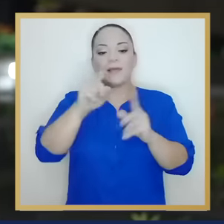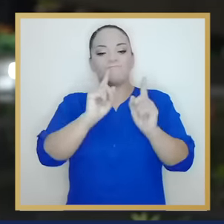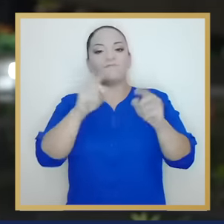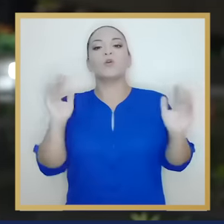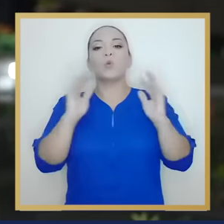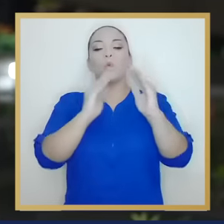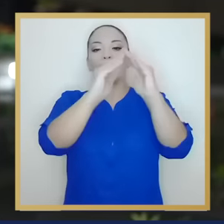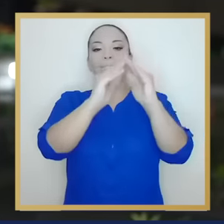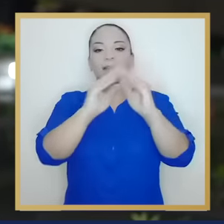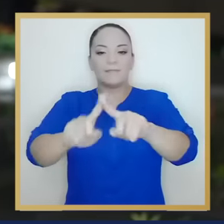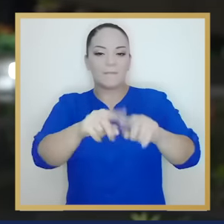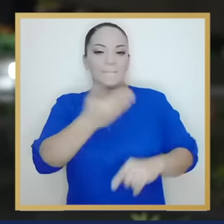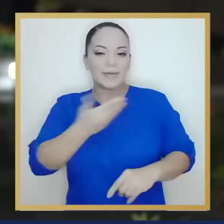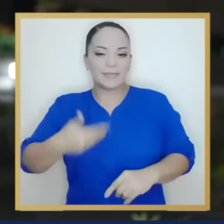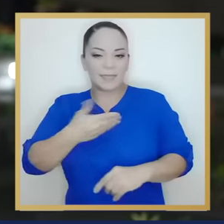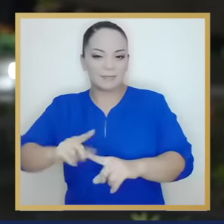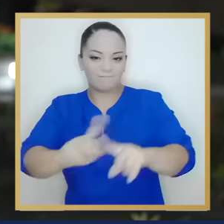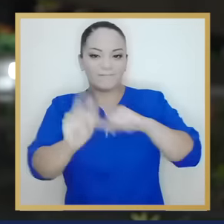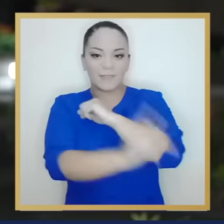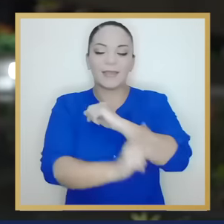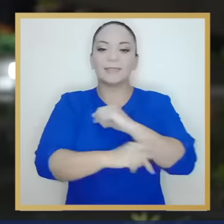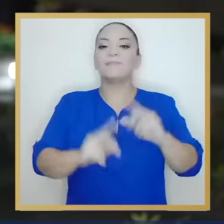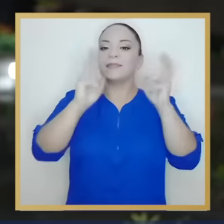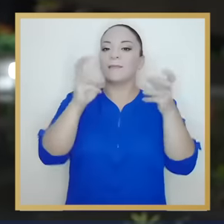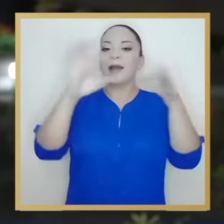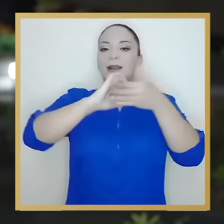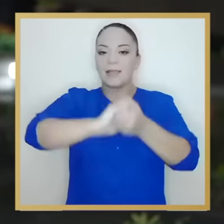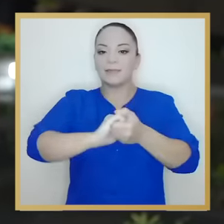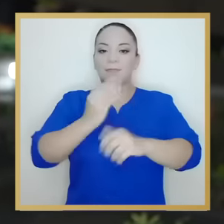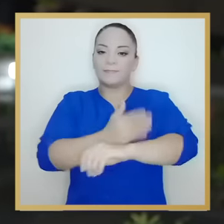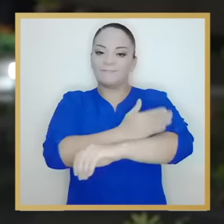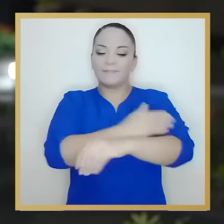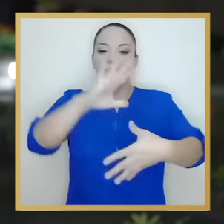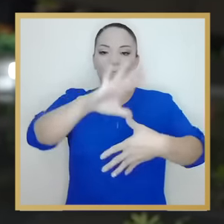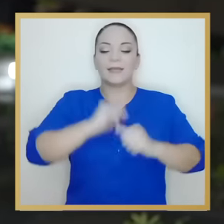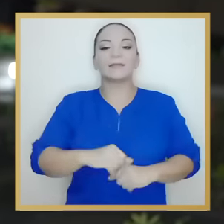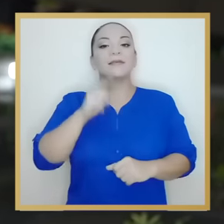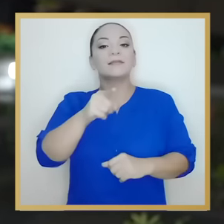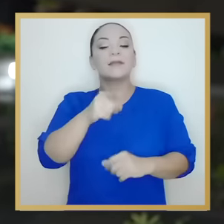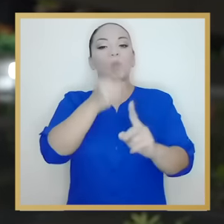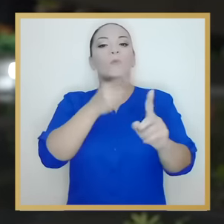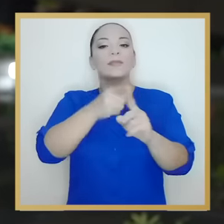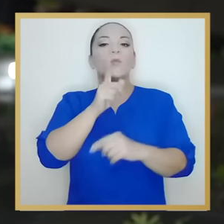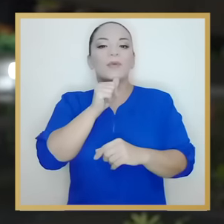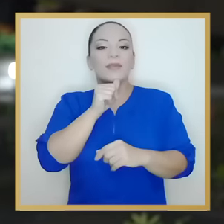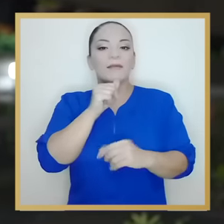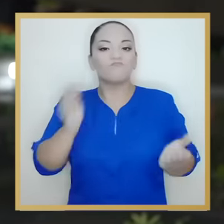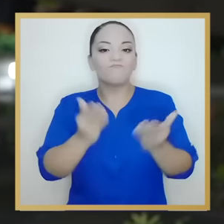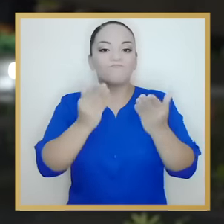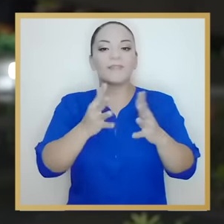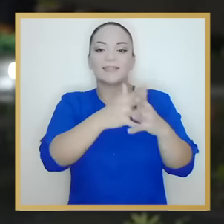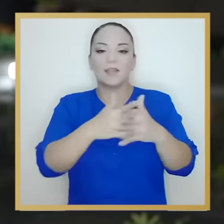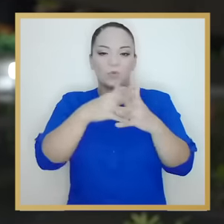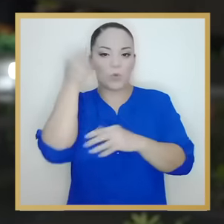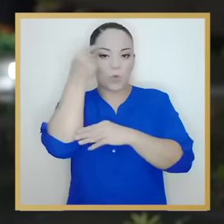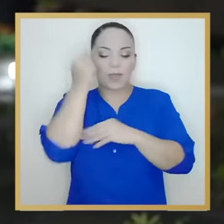cumbre de presidentes para tratar el tema de la Alianza para la Prosperidad en las Américas. Una iniciativa del gobierno de los Estados Unidos